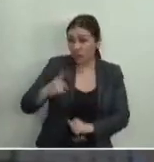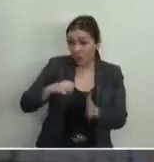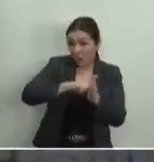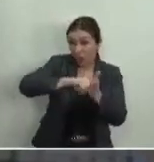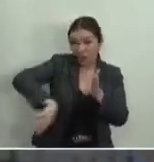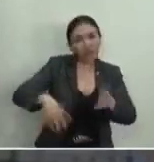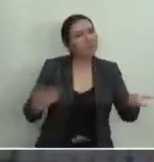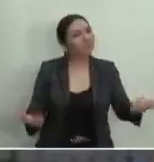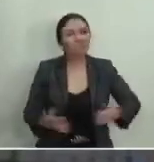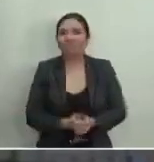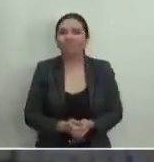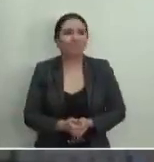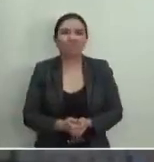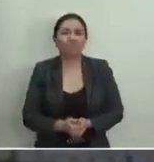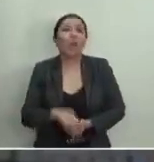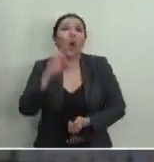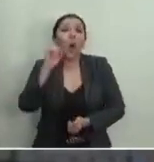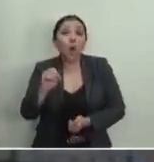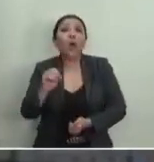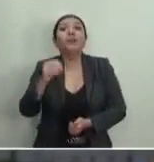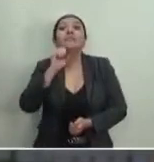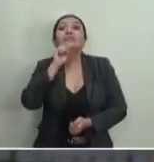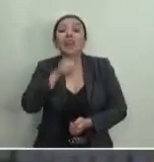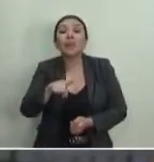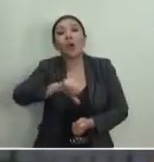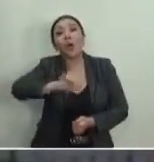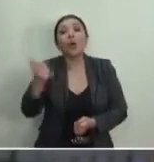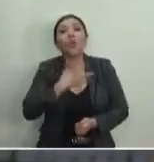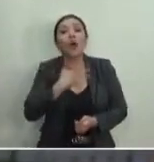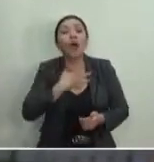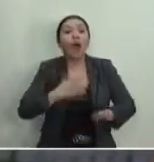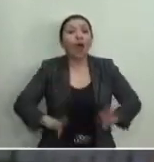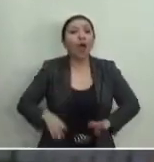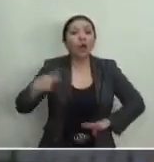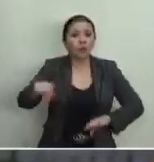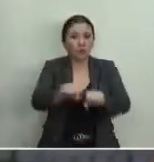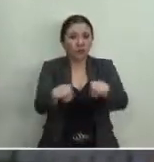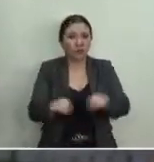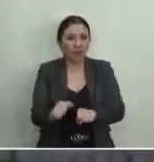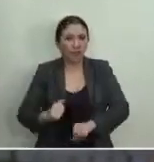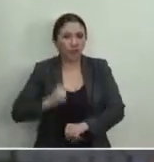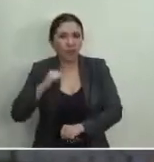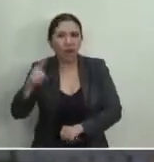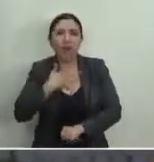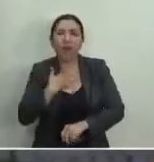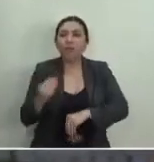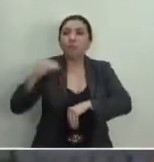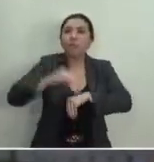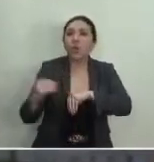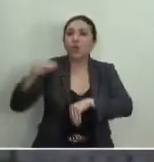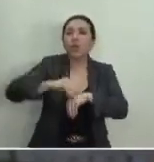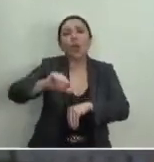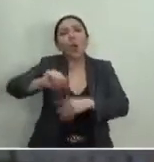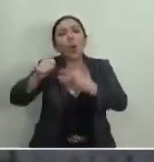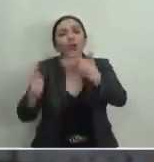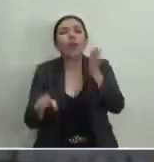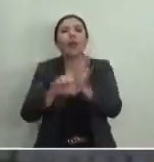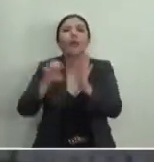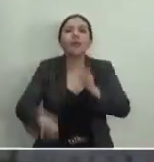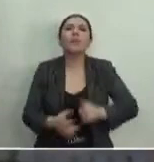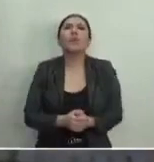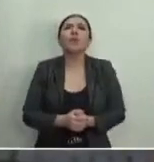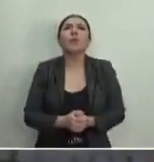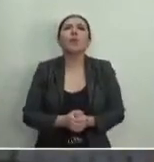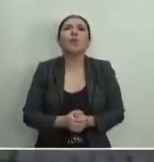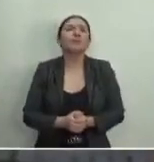Entonces, y bueno, sobre todo si tomamos en cuenta que ha habido otros ejercicios de la Sala Superior en donde ha implementado figuras como cerciorar y